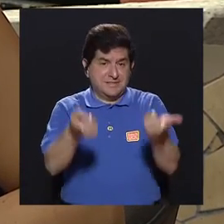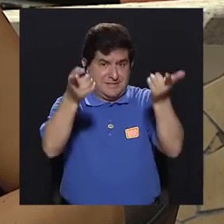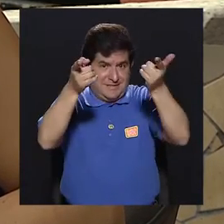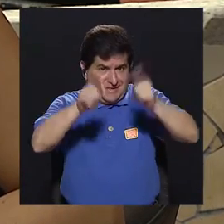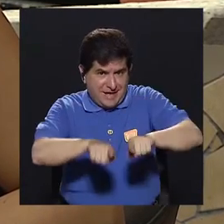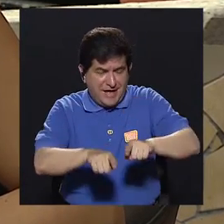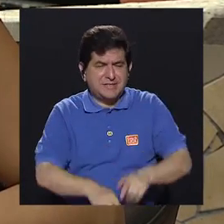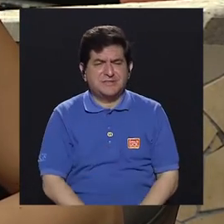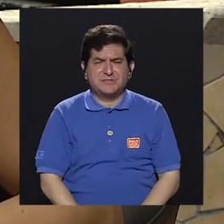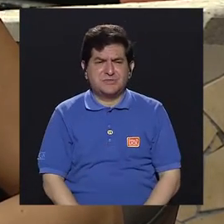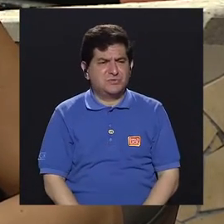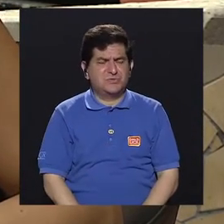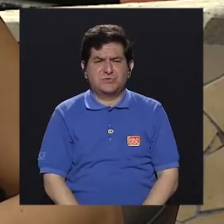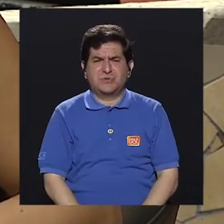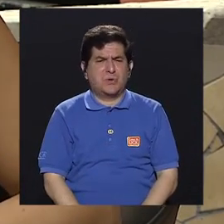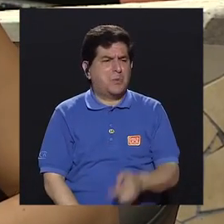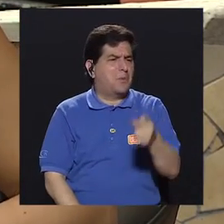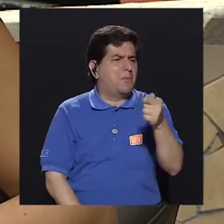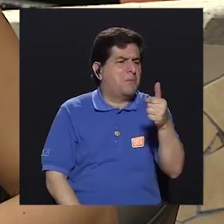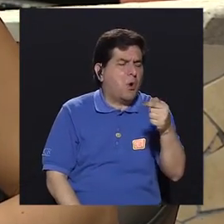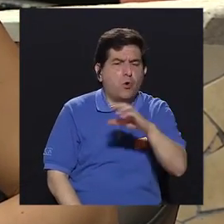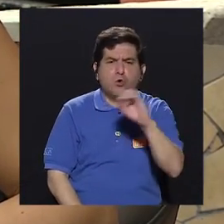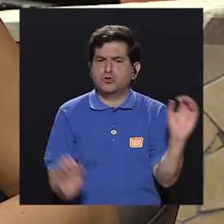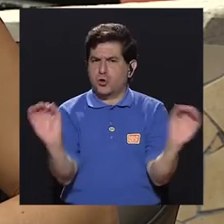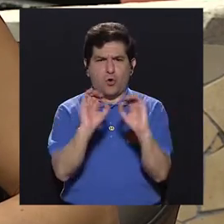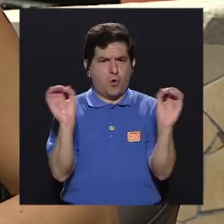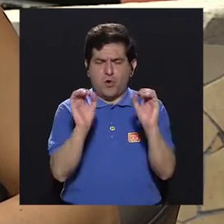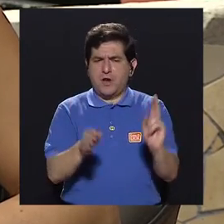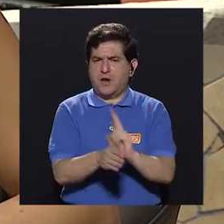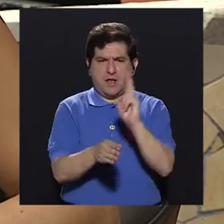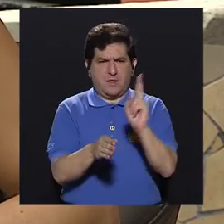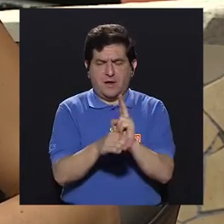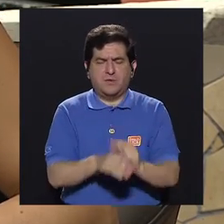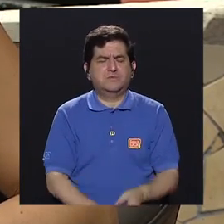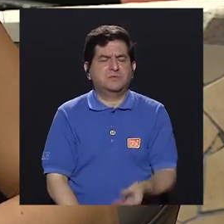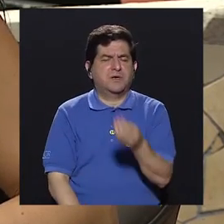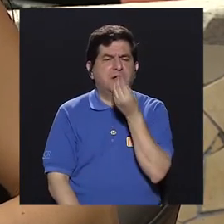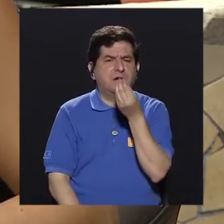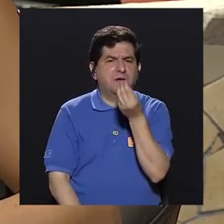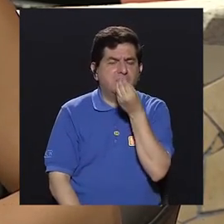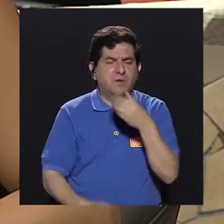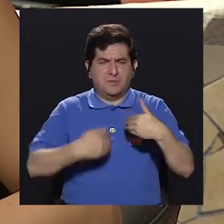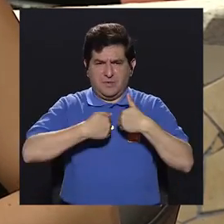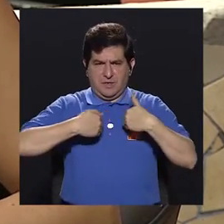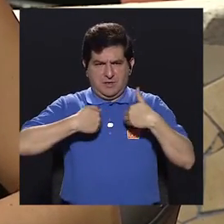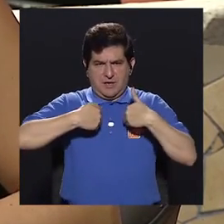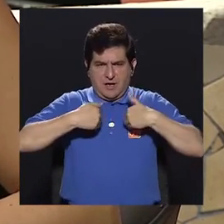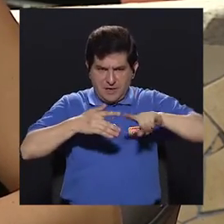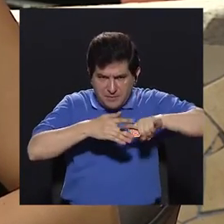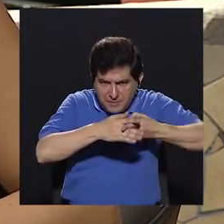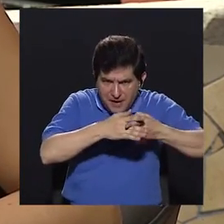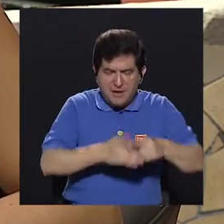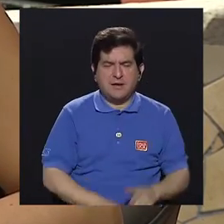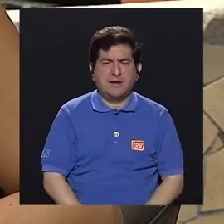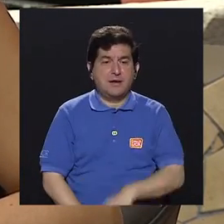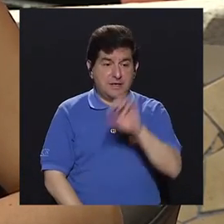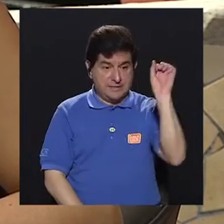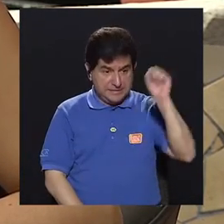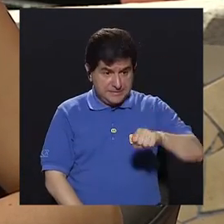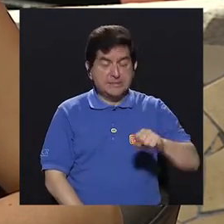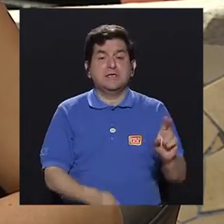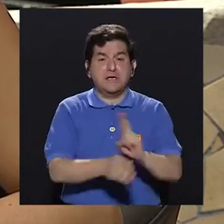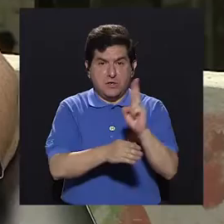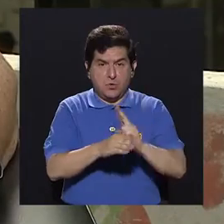pocos alimentos o no consumen del todo de origen animal y que tienen mayor consumo de